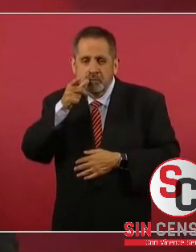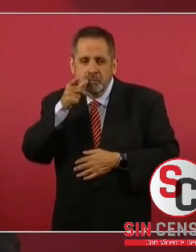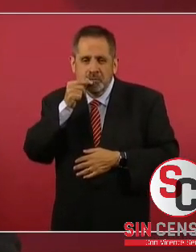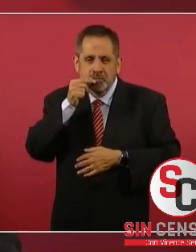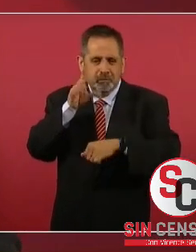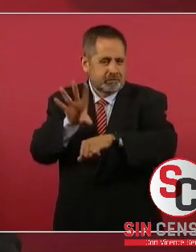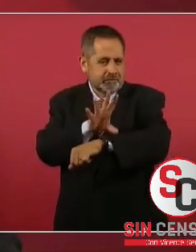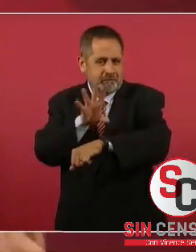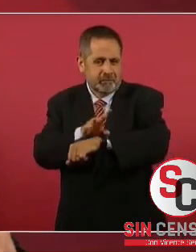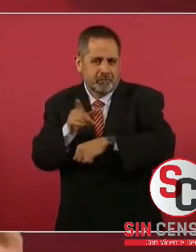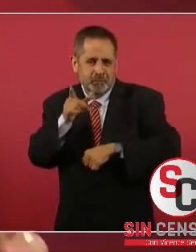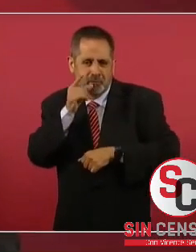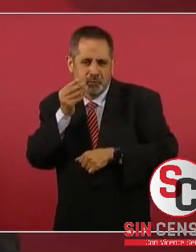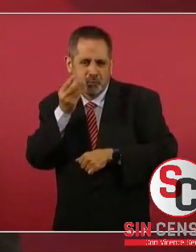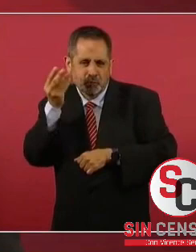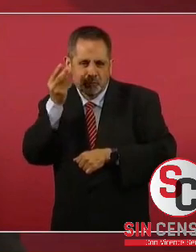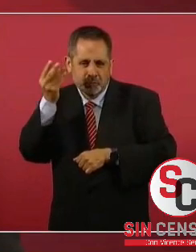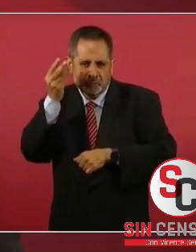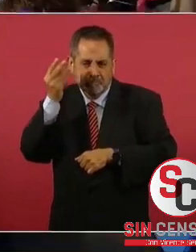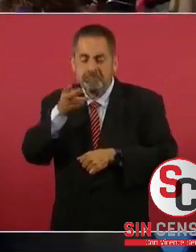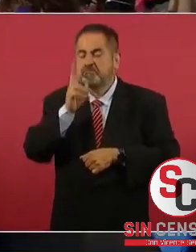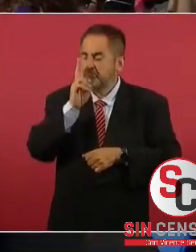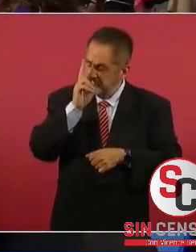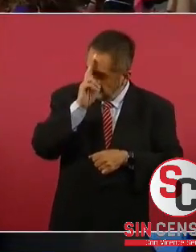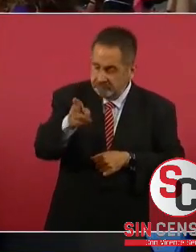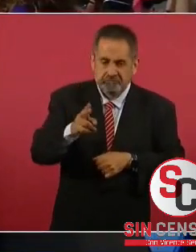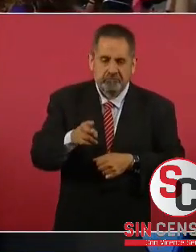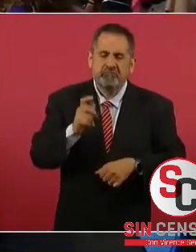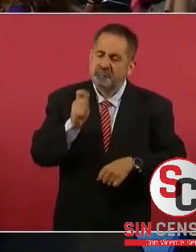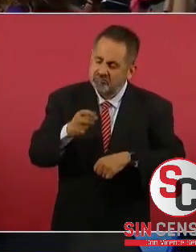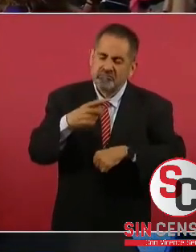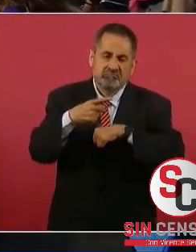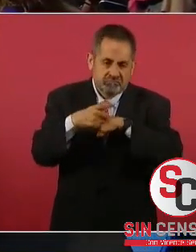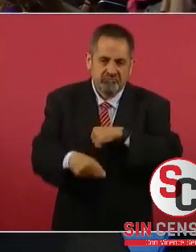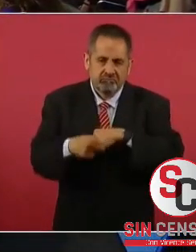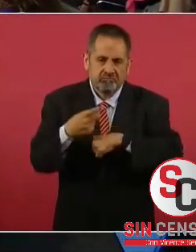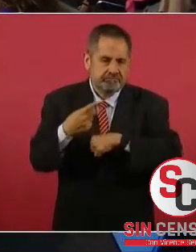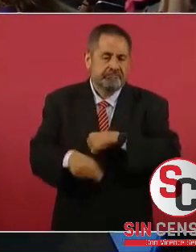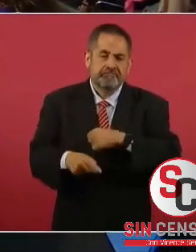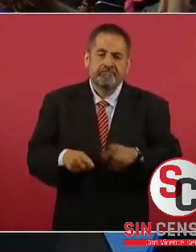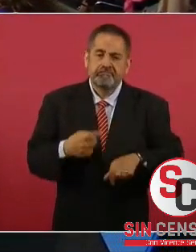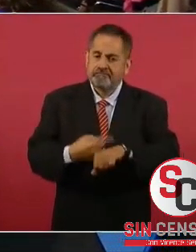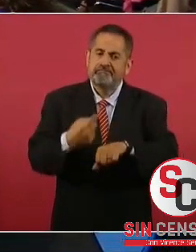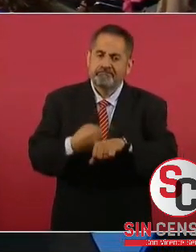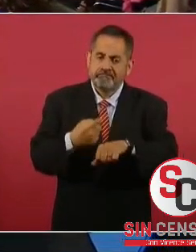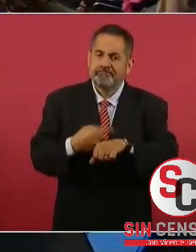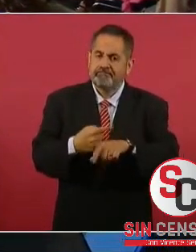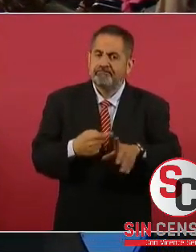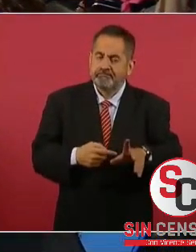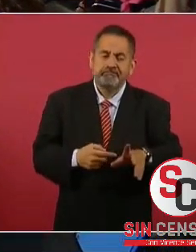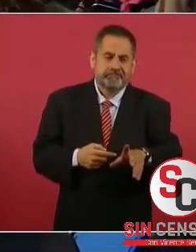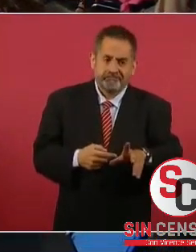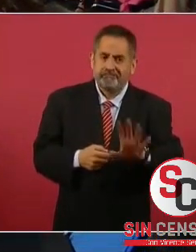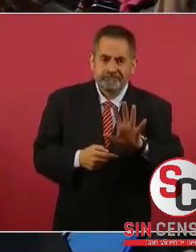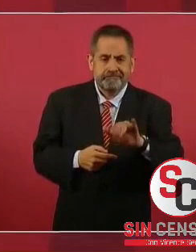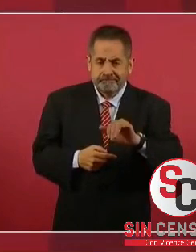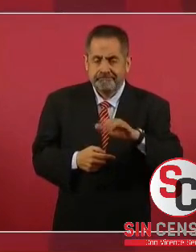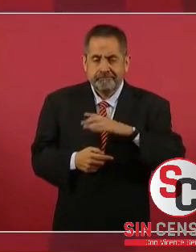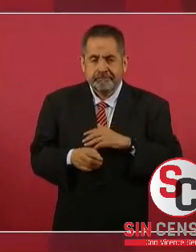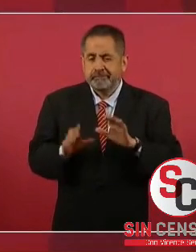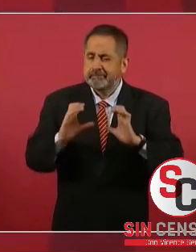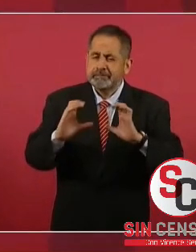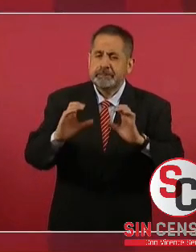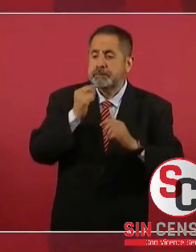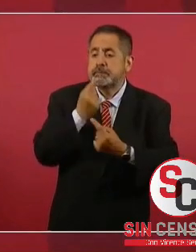esta medida fue tomada con la conciencia de proteger la salud de las personas, particularmente